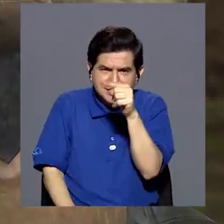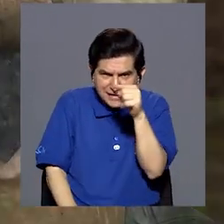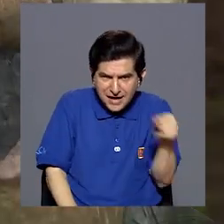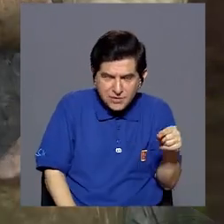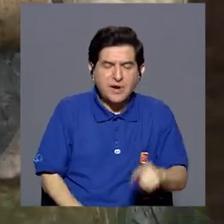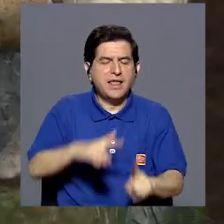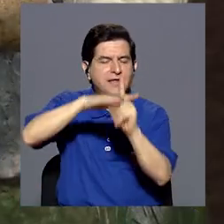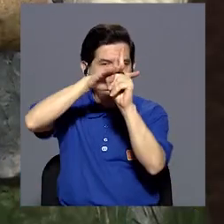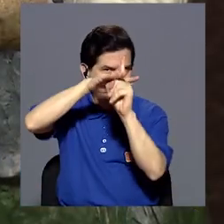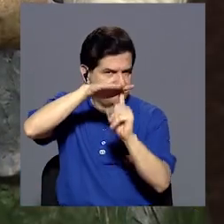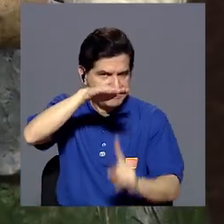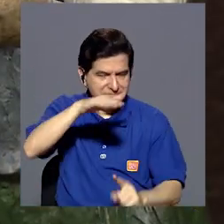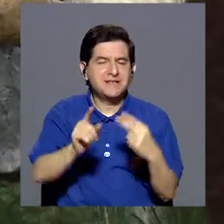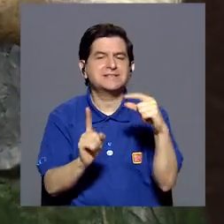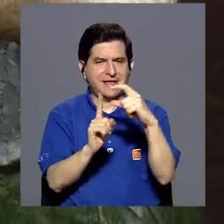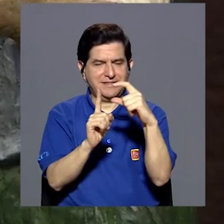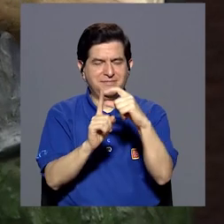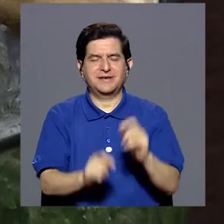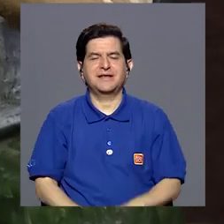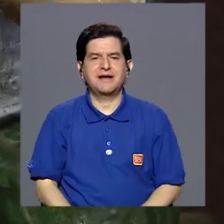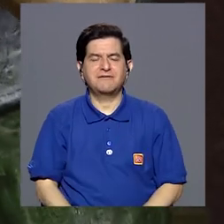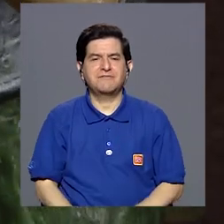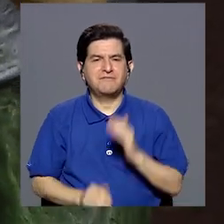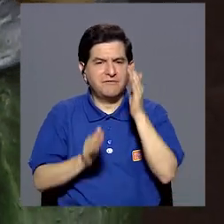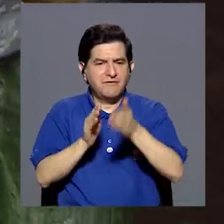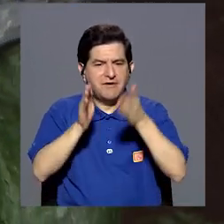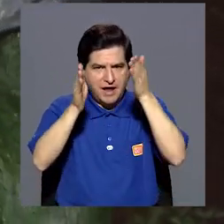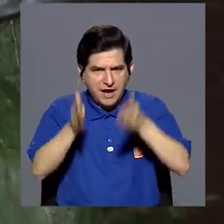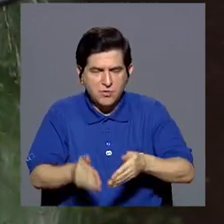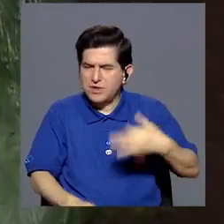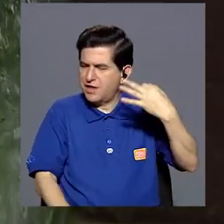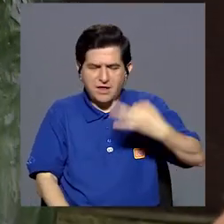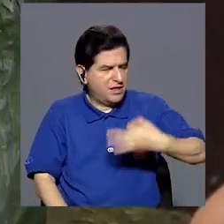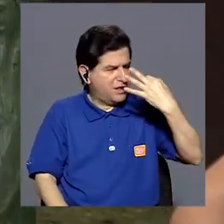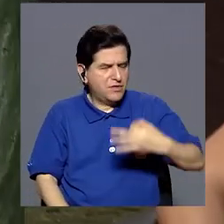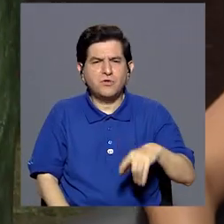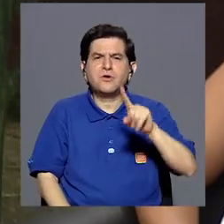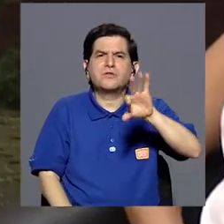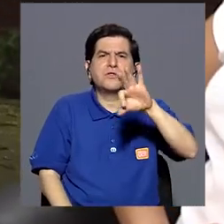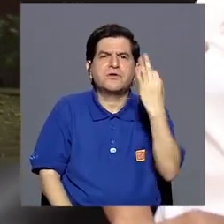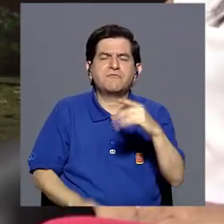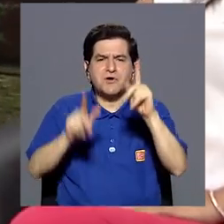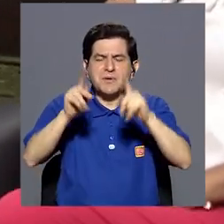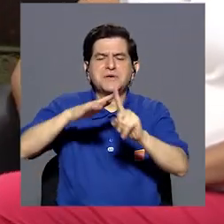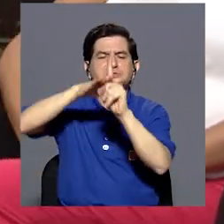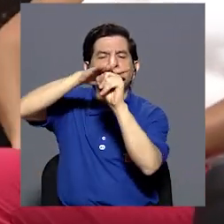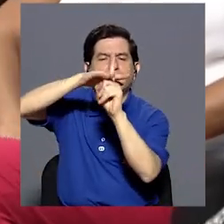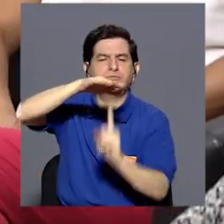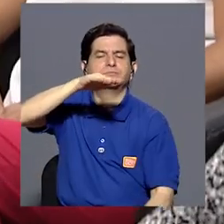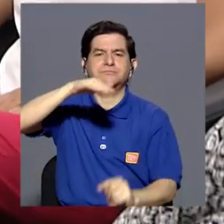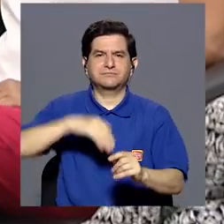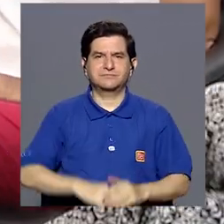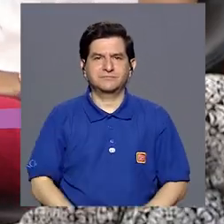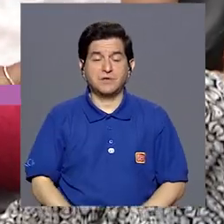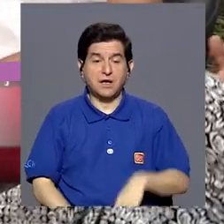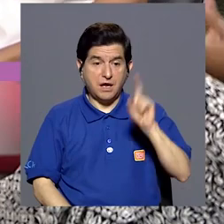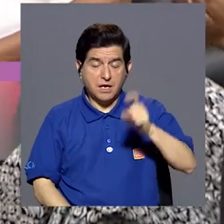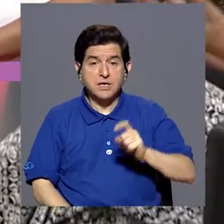anulada o...? Invisibilizada. Invisibilizada. En realidad, cuidador informal es hasta cierto punto una persona invisibilizada.